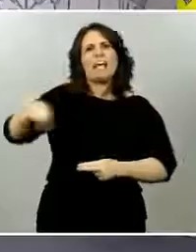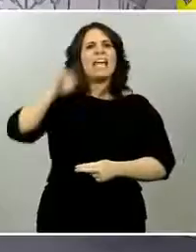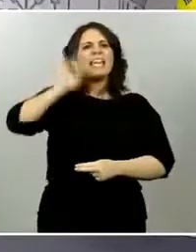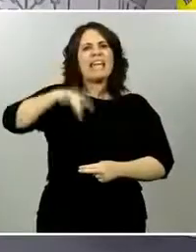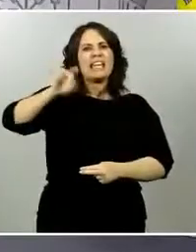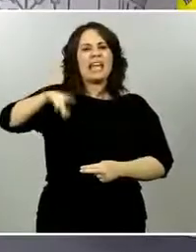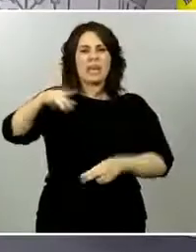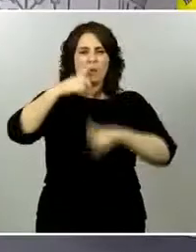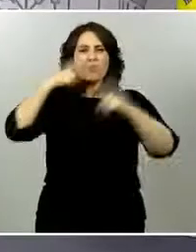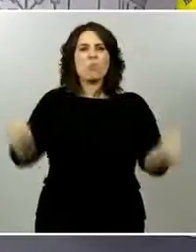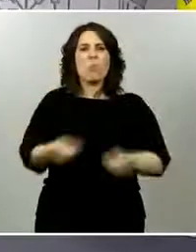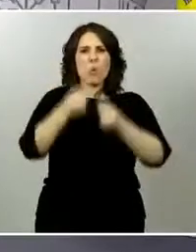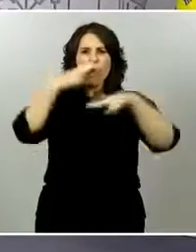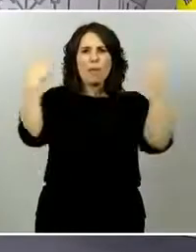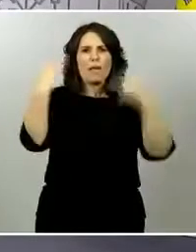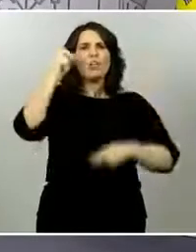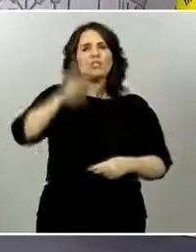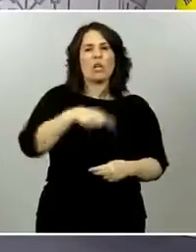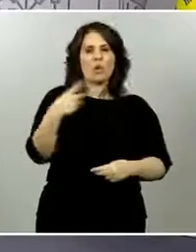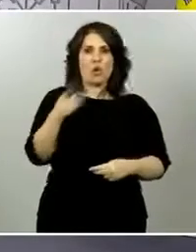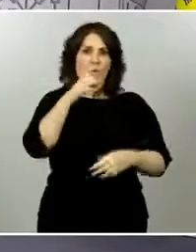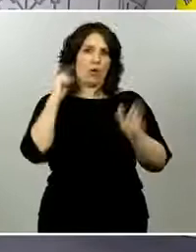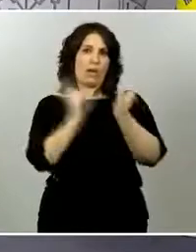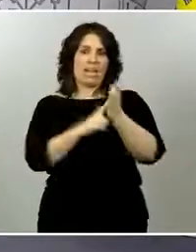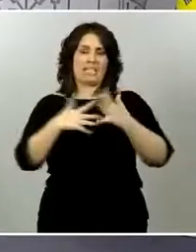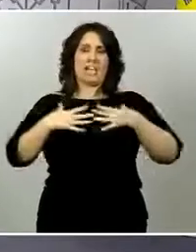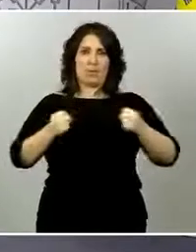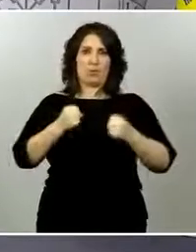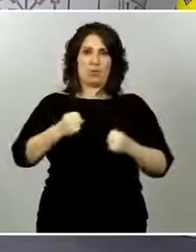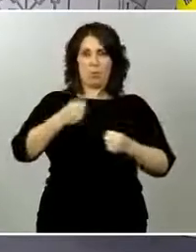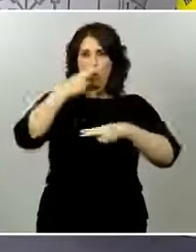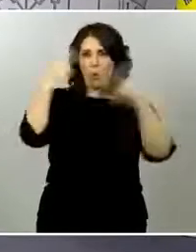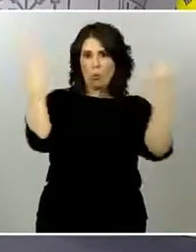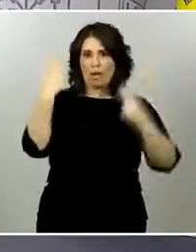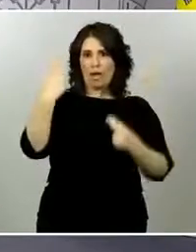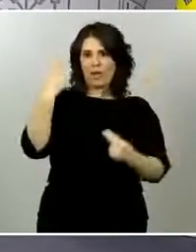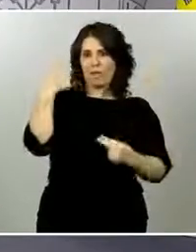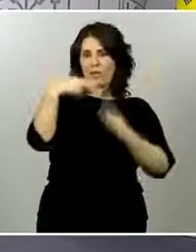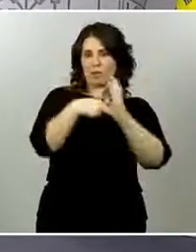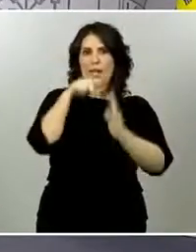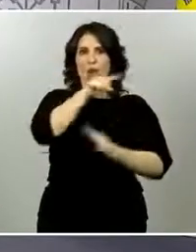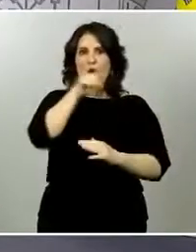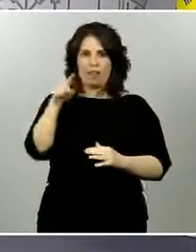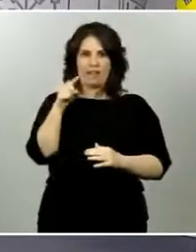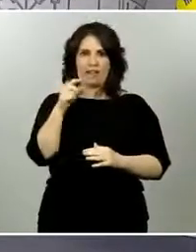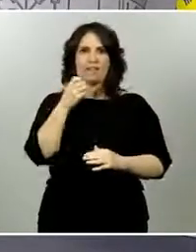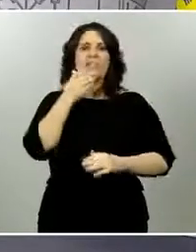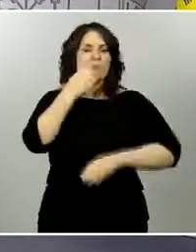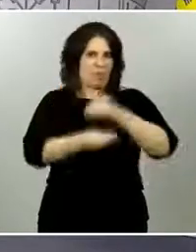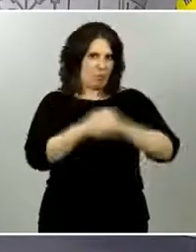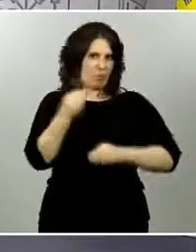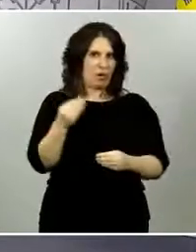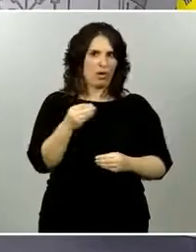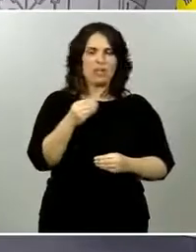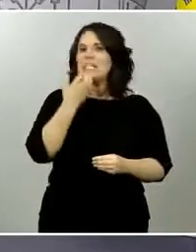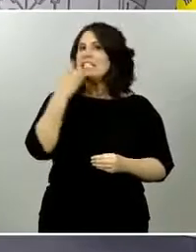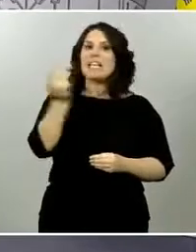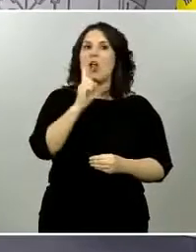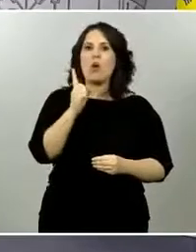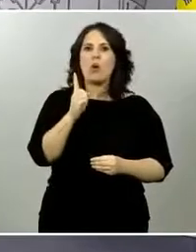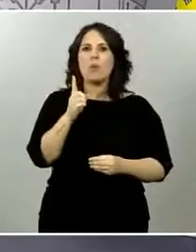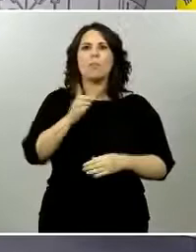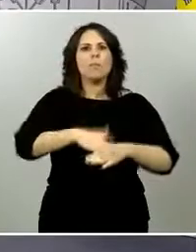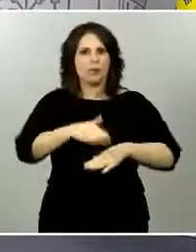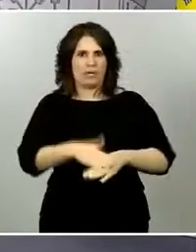expertos que están tomando las decisiones sobre qué provincias pasan y cuáles no? ¿Se debería hacer pública en función de la Ley